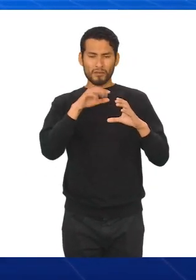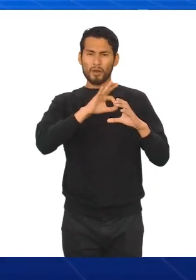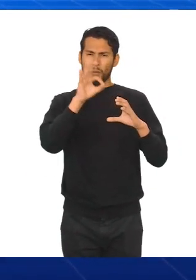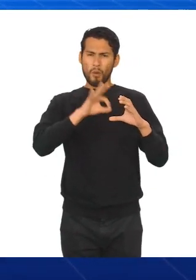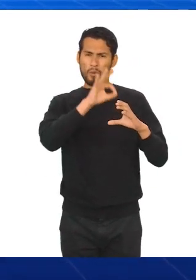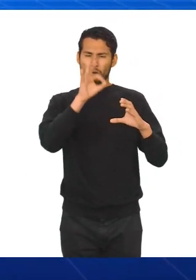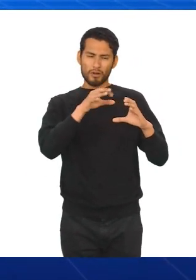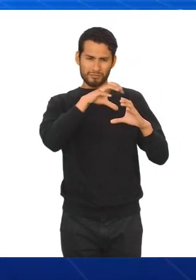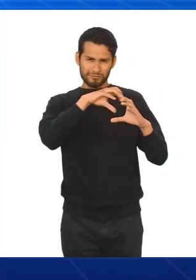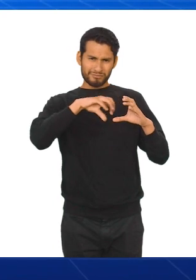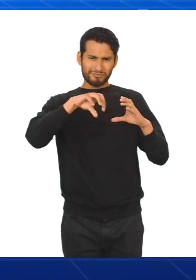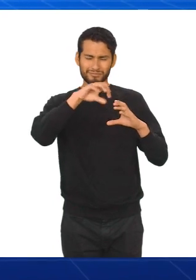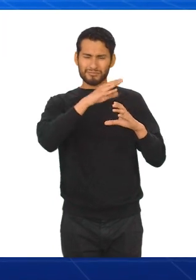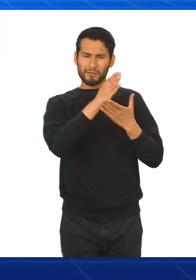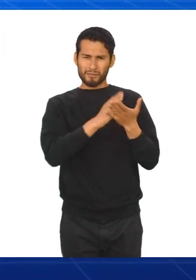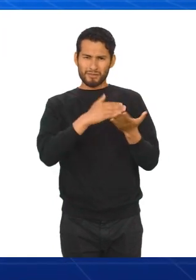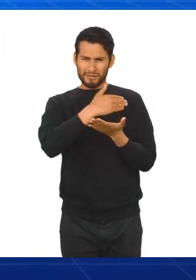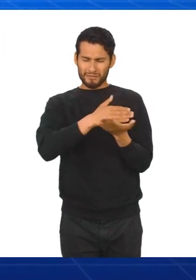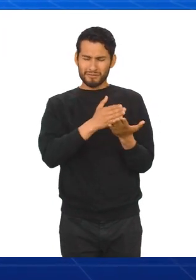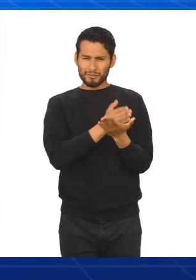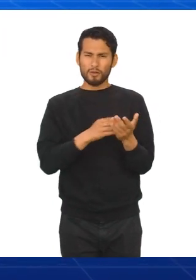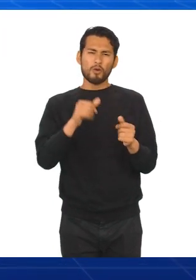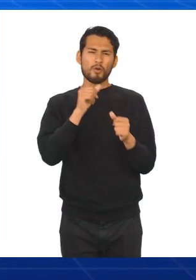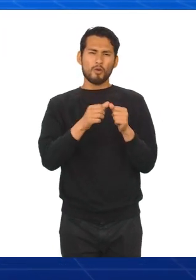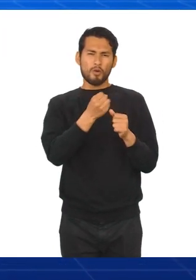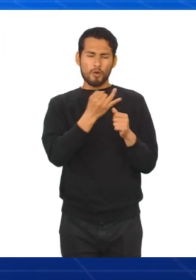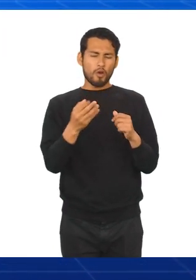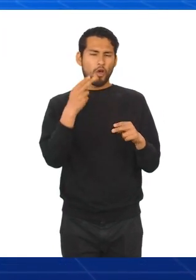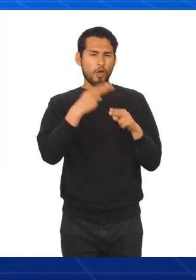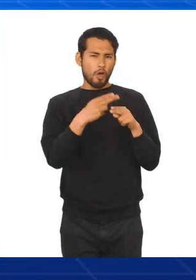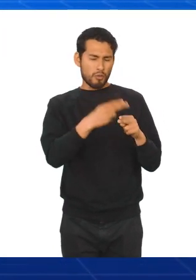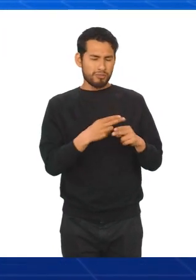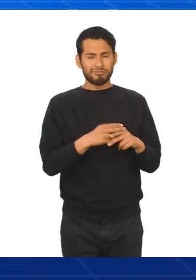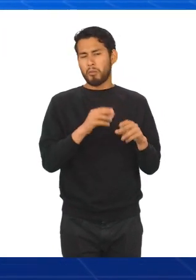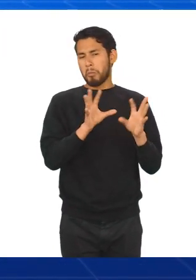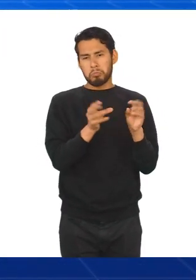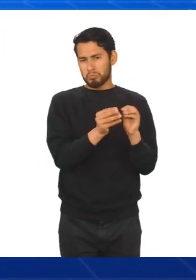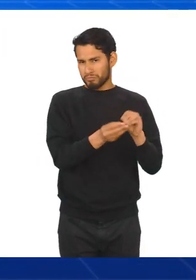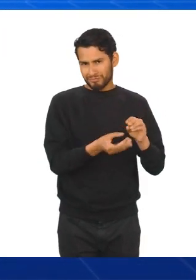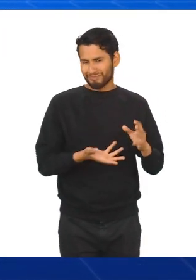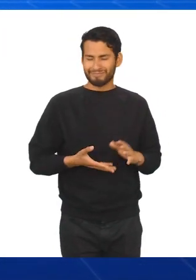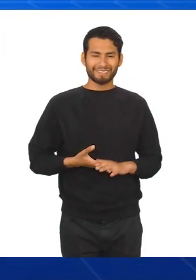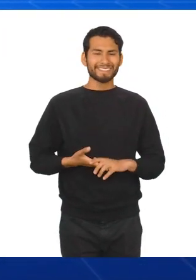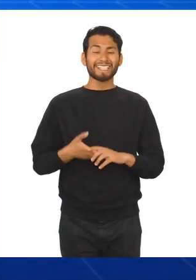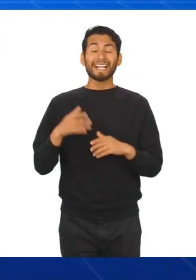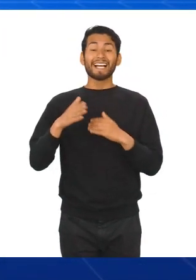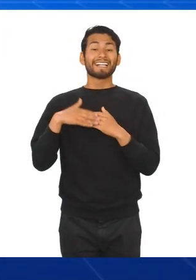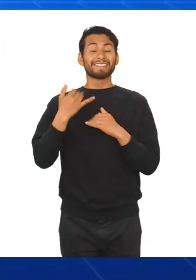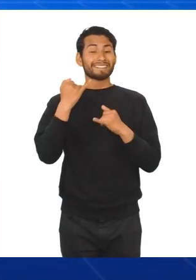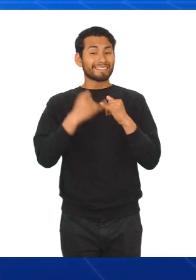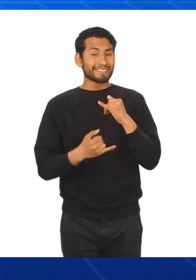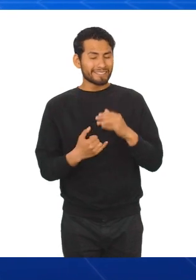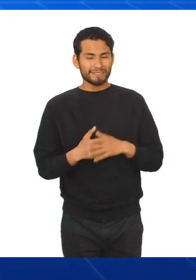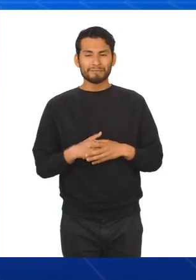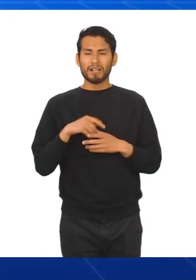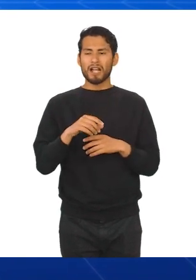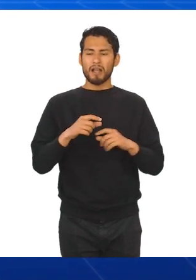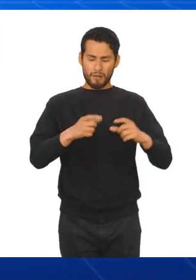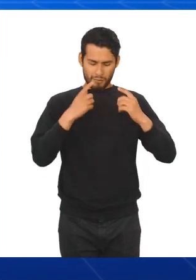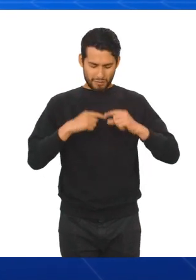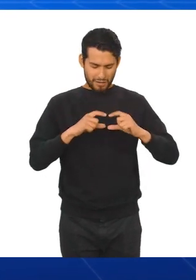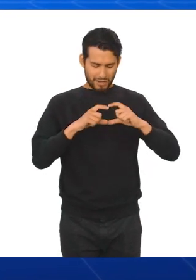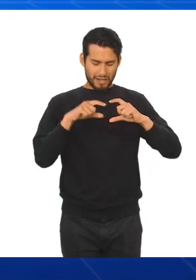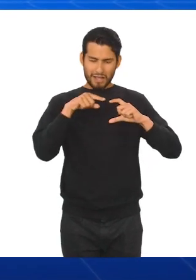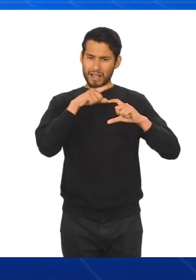cada porción calculada y añade la información necesaria como números, nombres, entre otros. Finalmente,